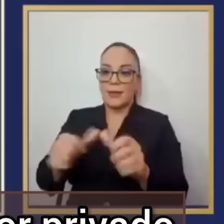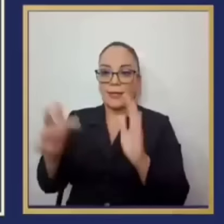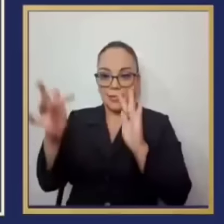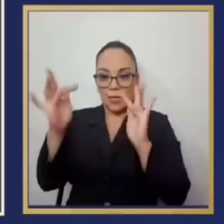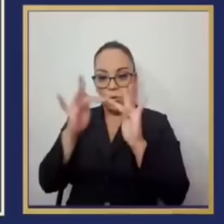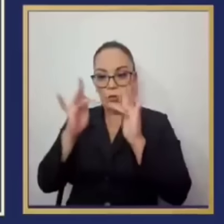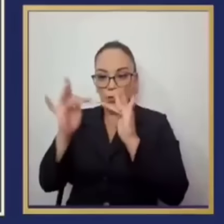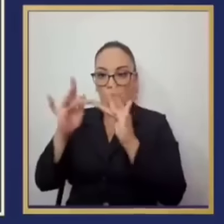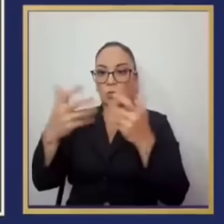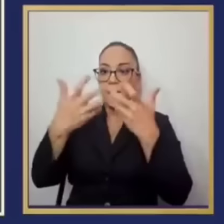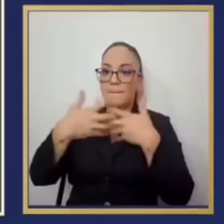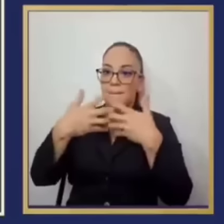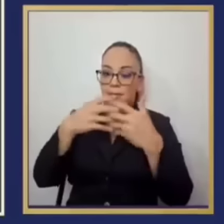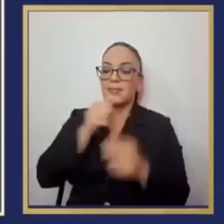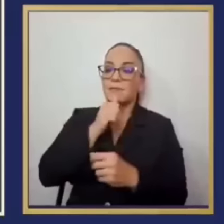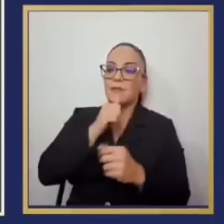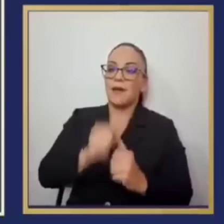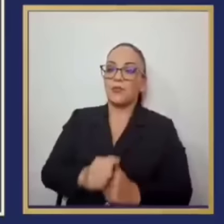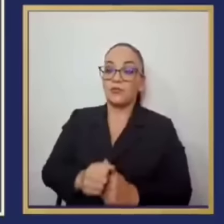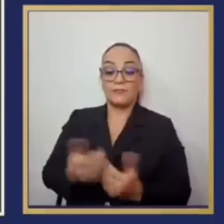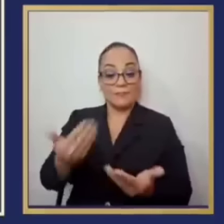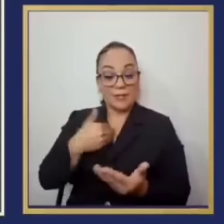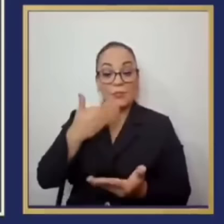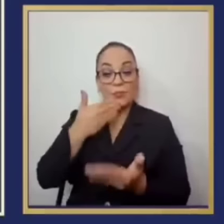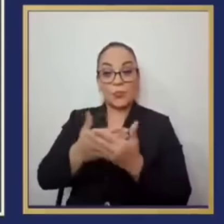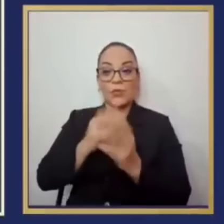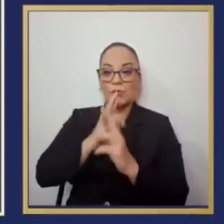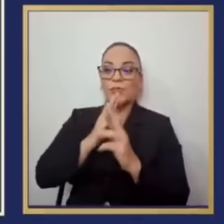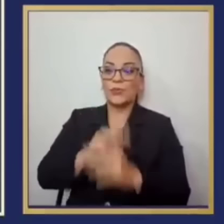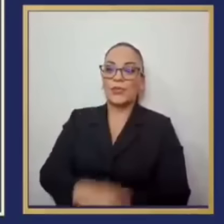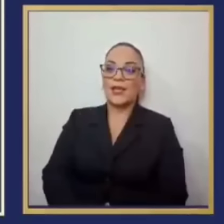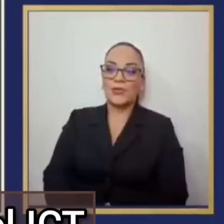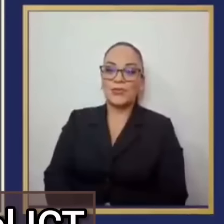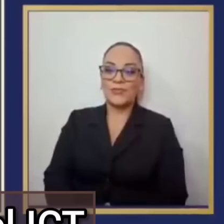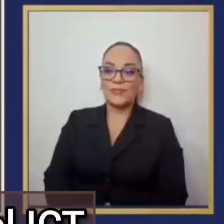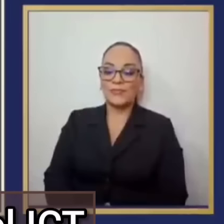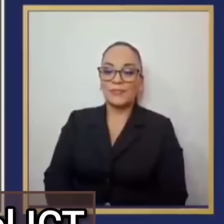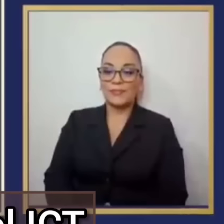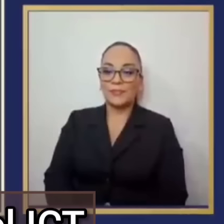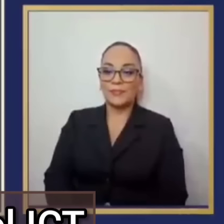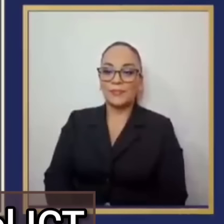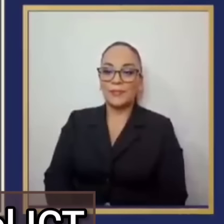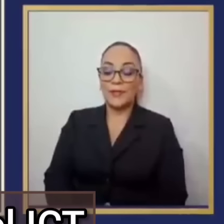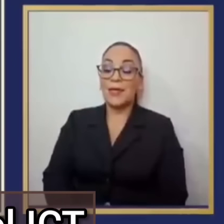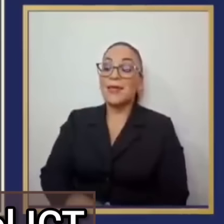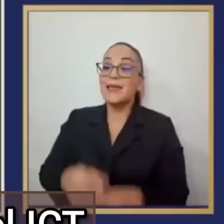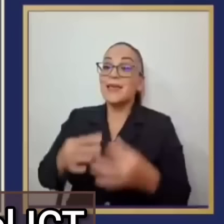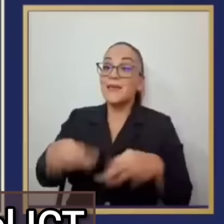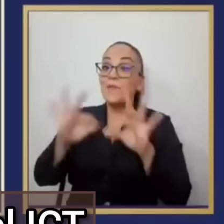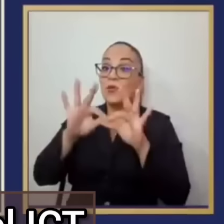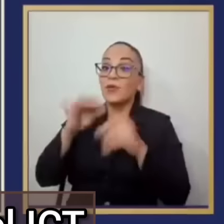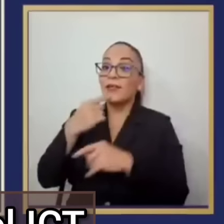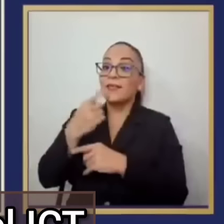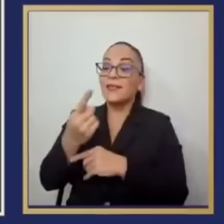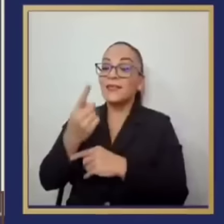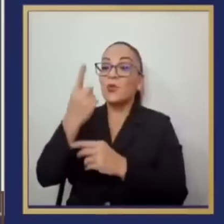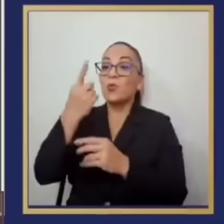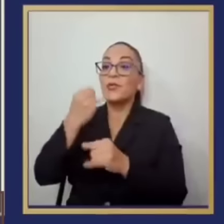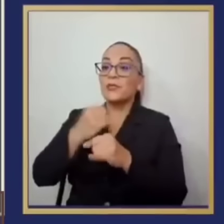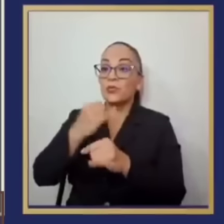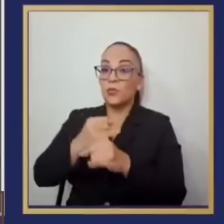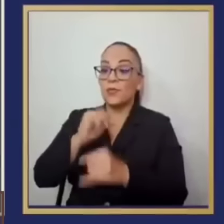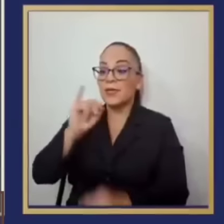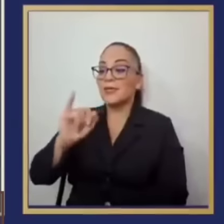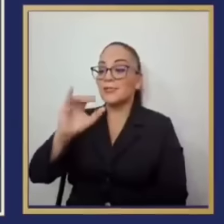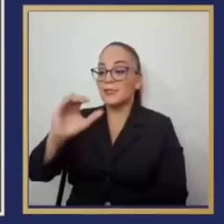privado y por eso esos resultados. Pero no puedo dejar de mencionar una institución como el ICT, que es una